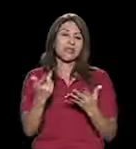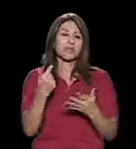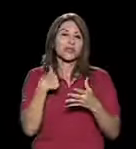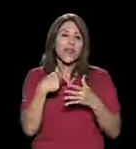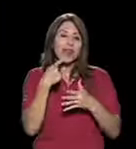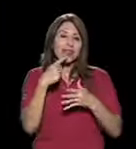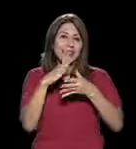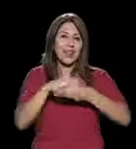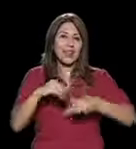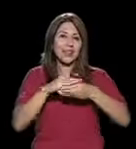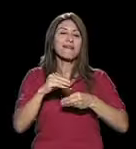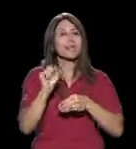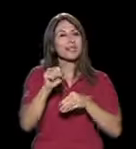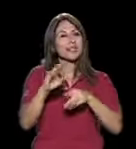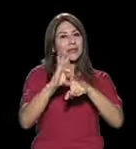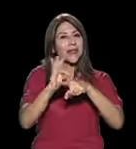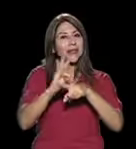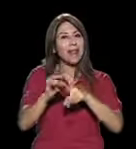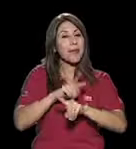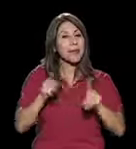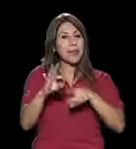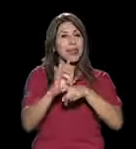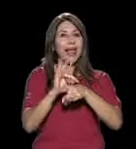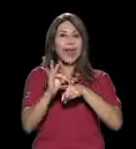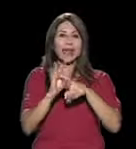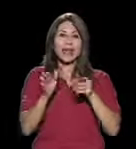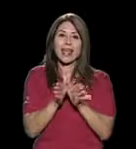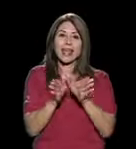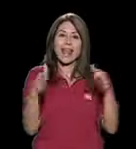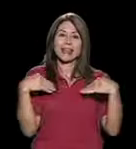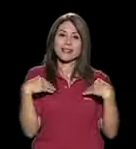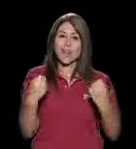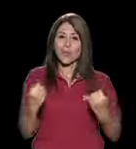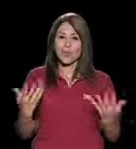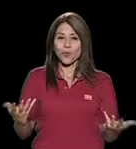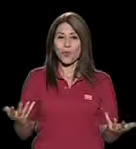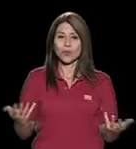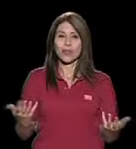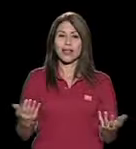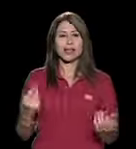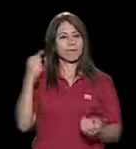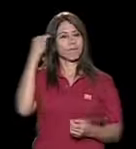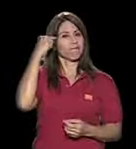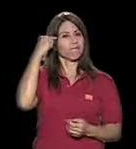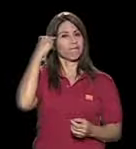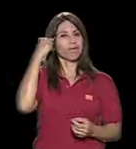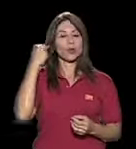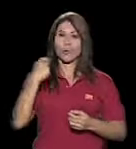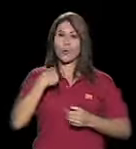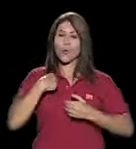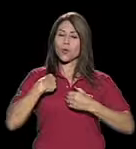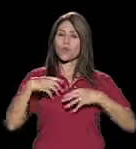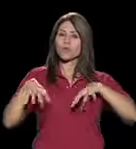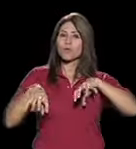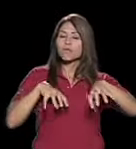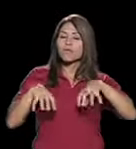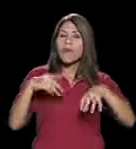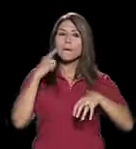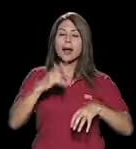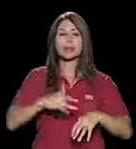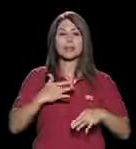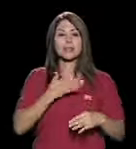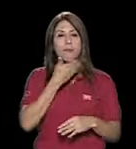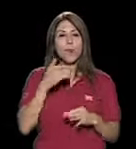comentaba que es una terapia, pero también una terapia general de salud, ¿verdad? De tener una mentalidad donde vos estás haciendo actividad para